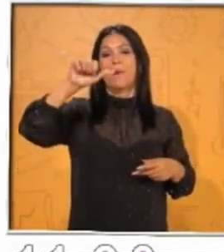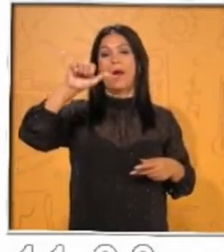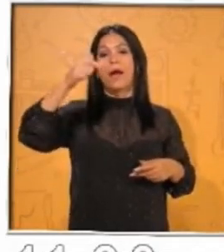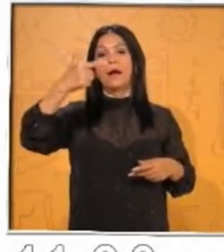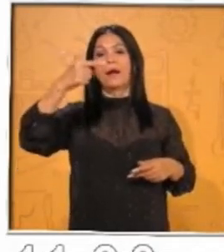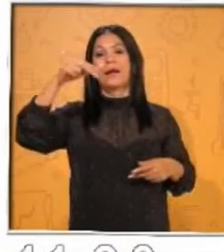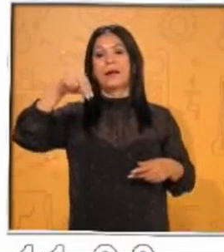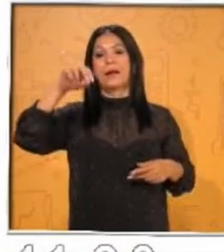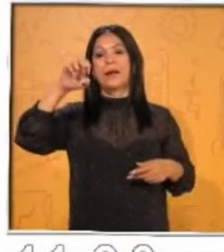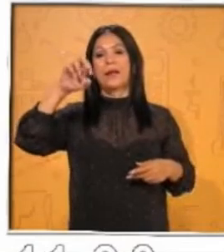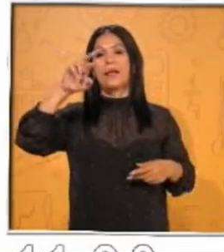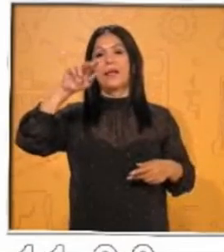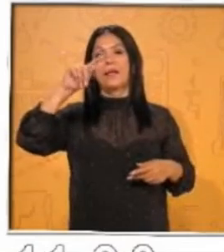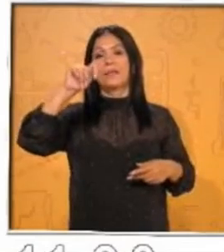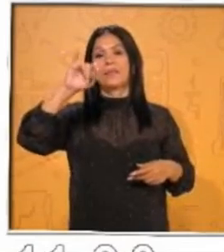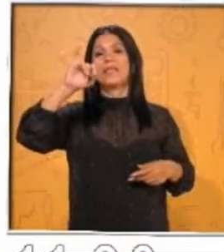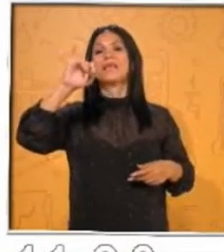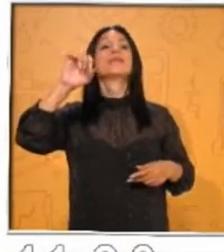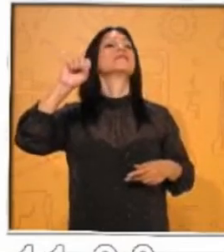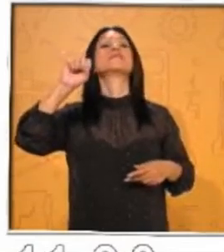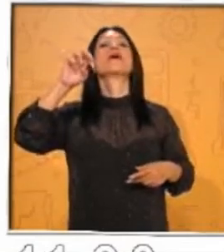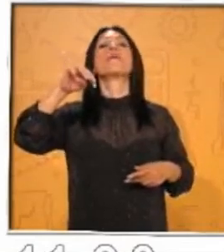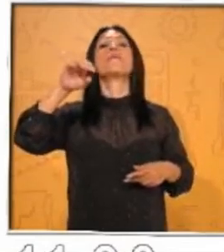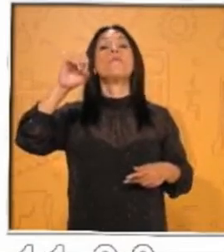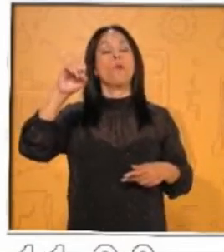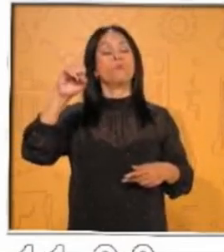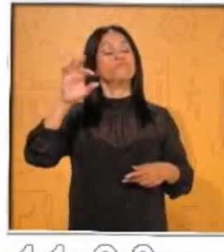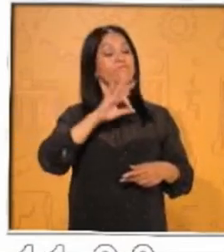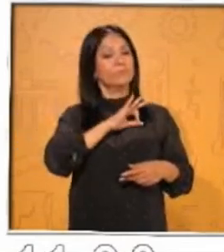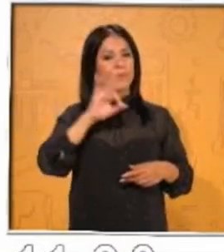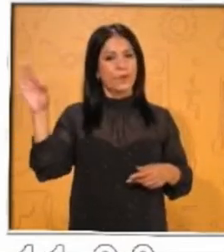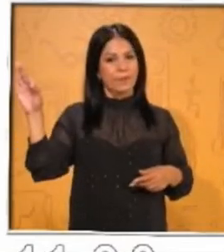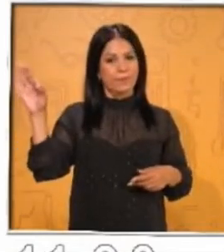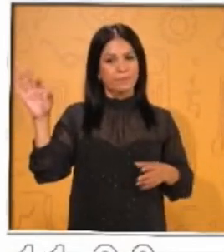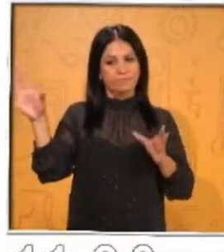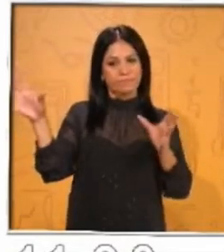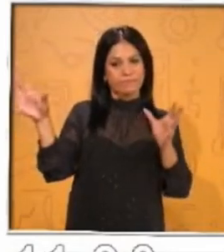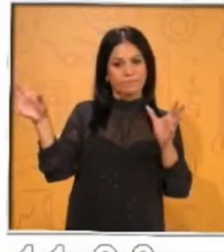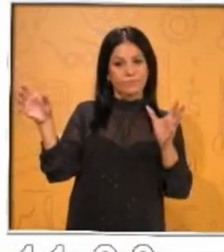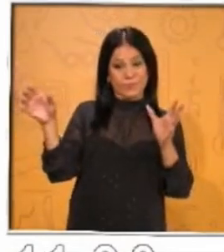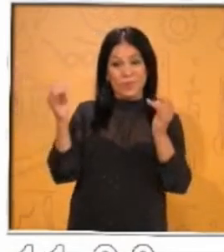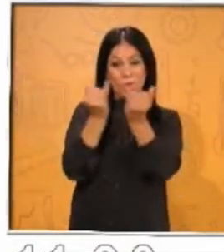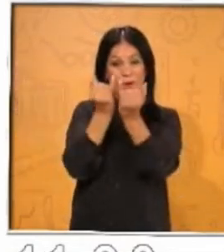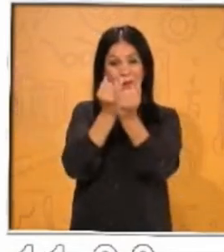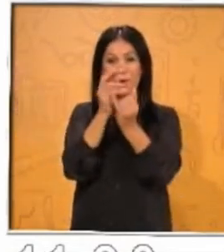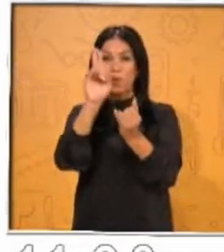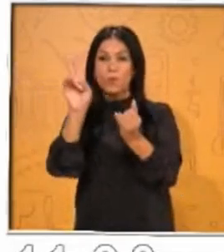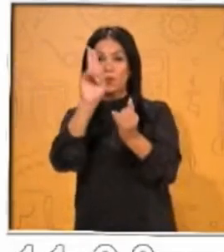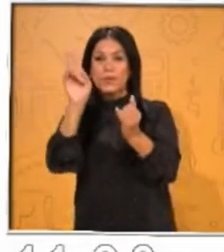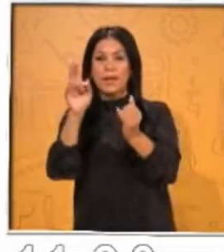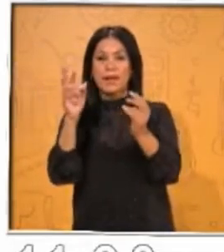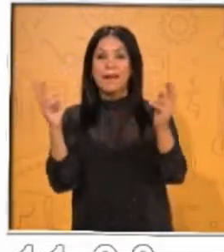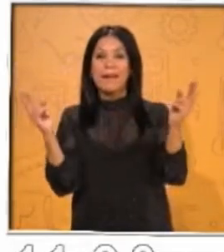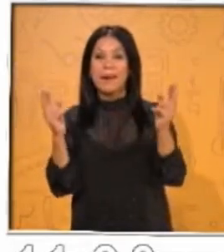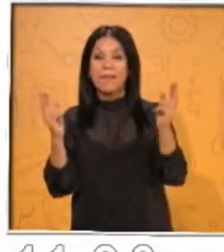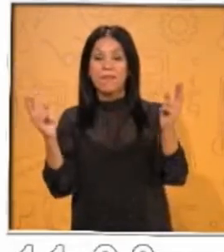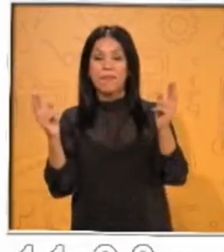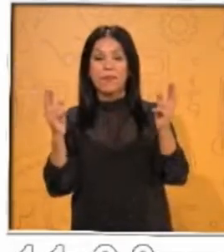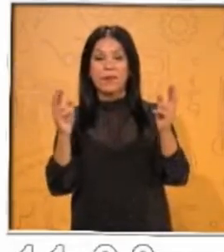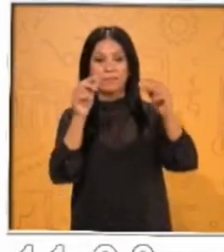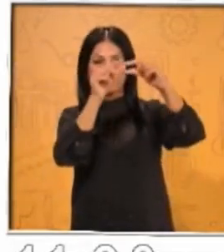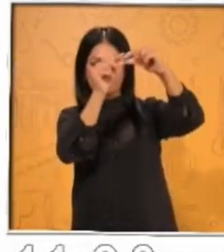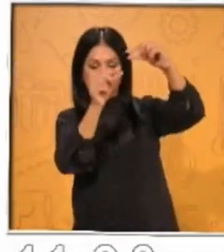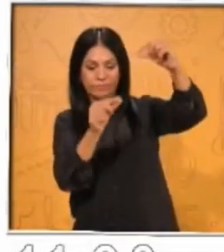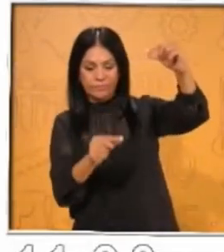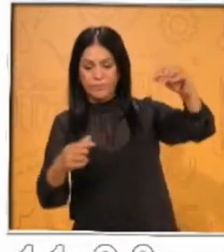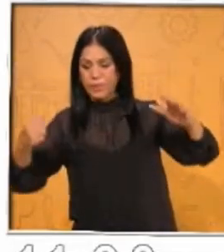momento, la cual la puerta de tu refrigerador es atraída por los imanes. O igual, hay objetos